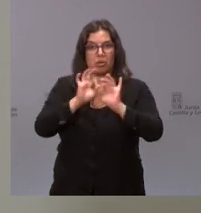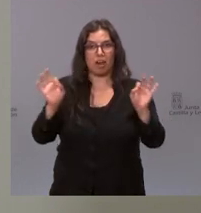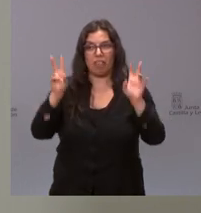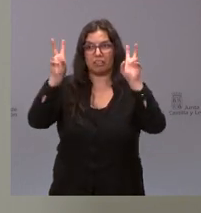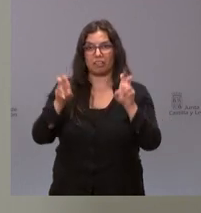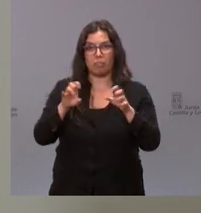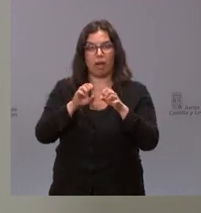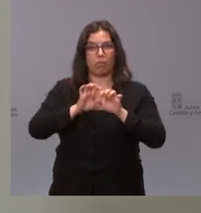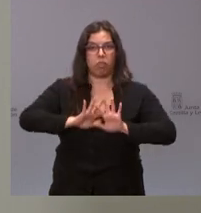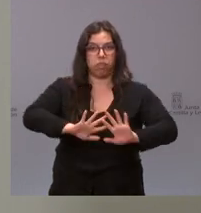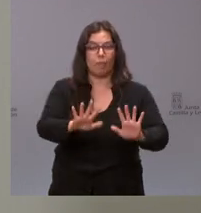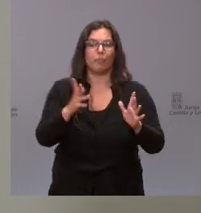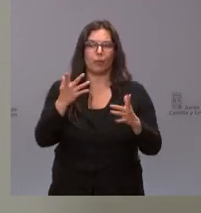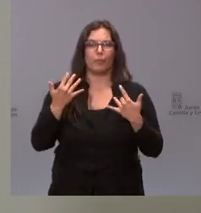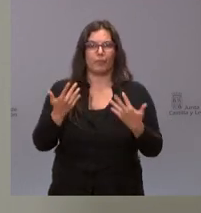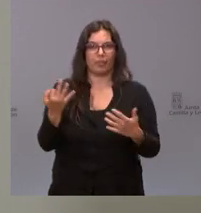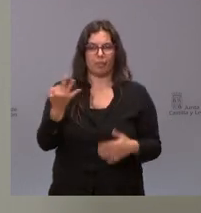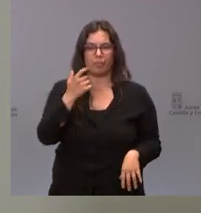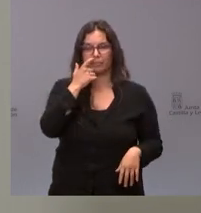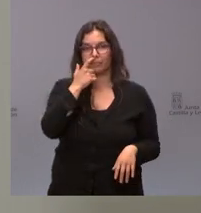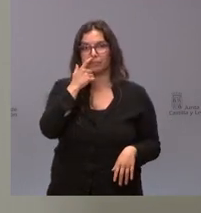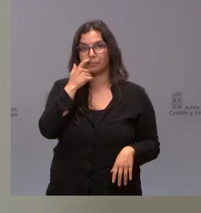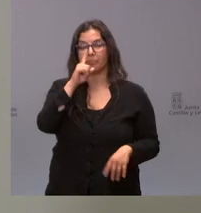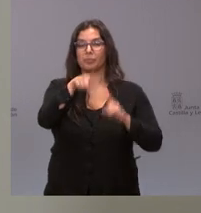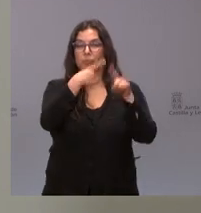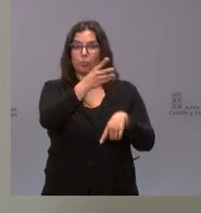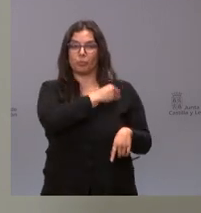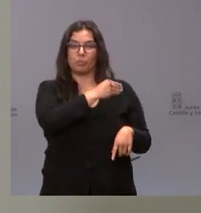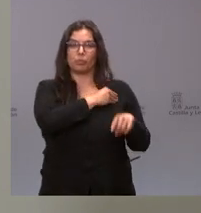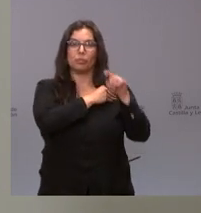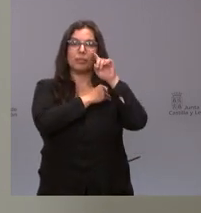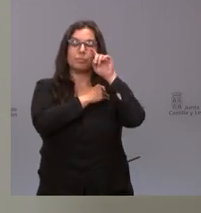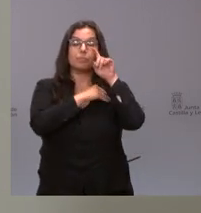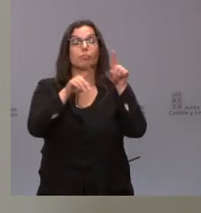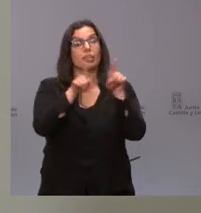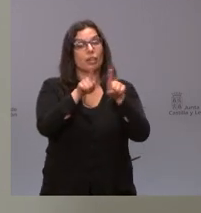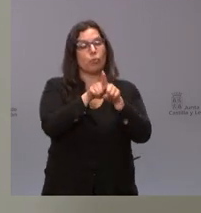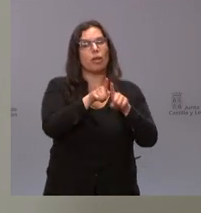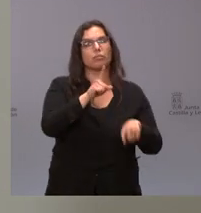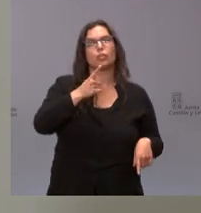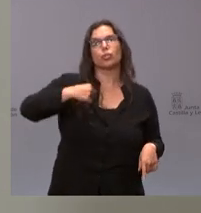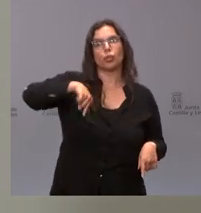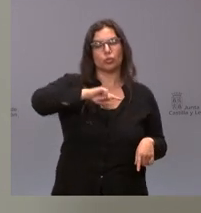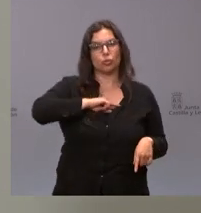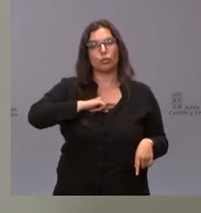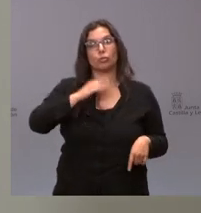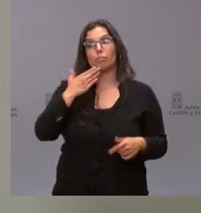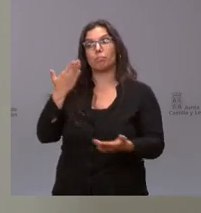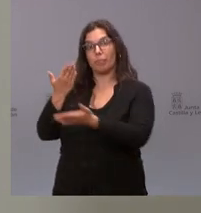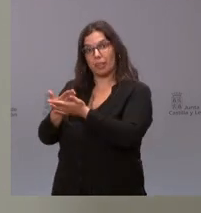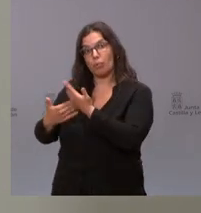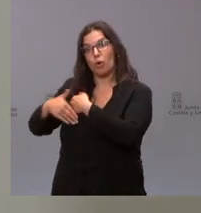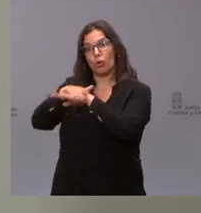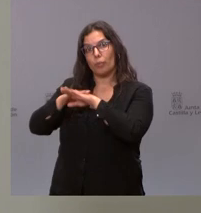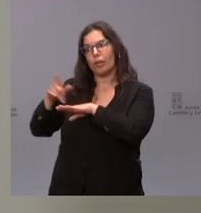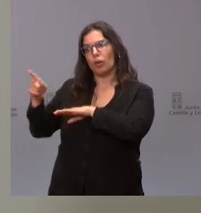y es bueno que se agilice y se tramite en relación con lo que usted plantea de la misma manera que nosotros le estamos solicitando al Gobierno ese